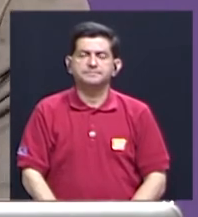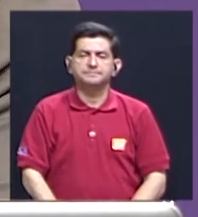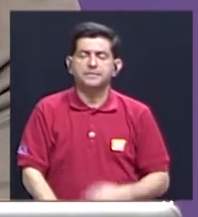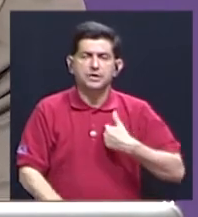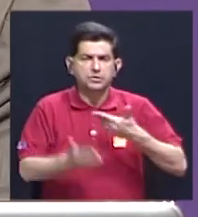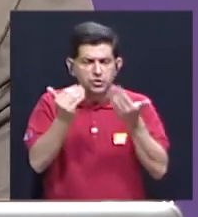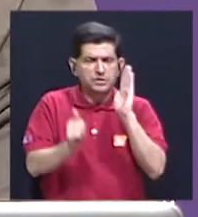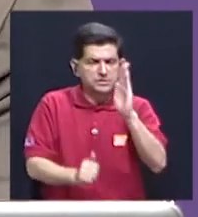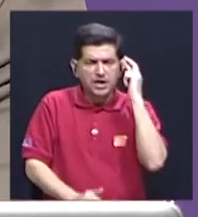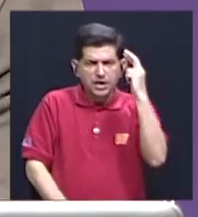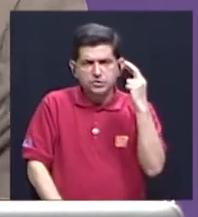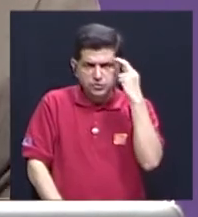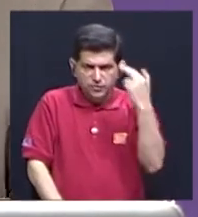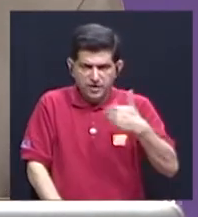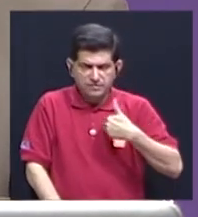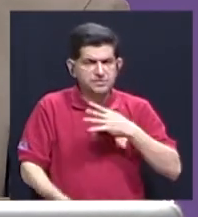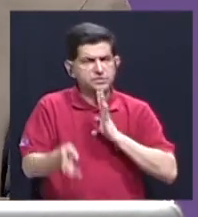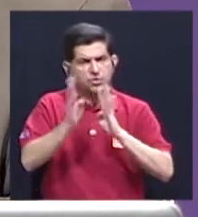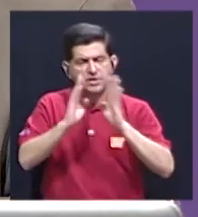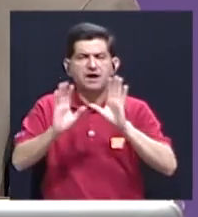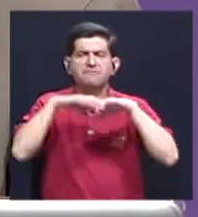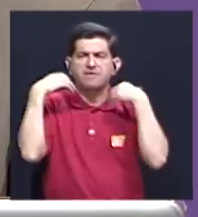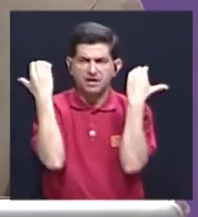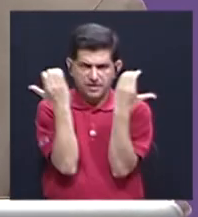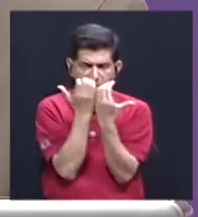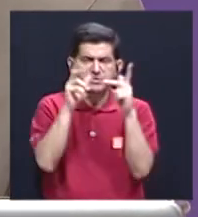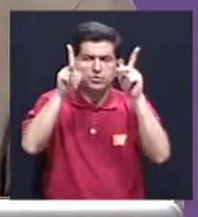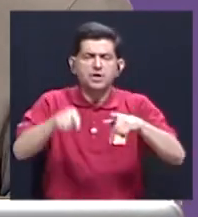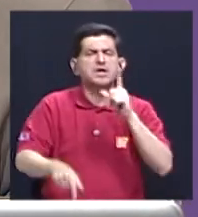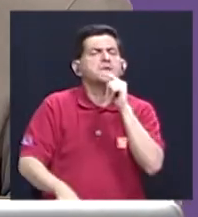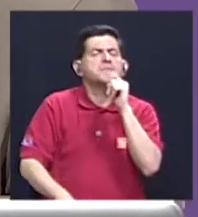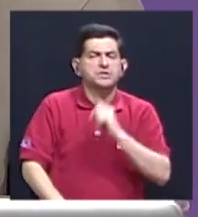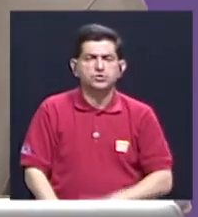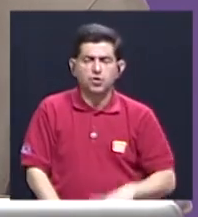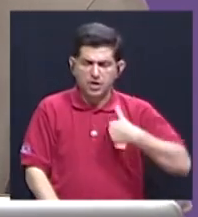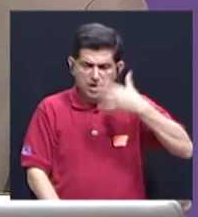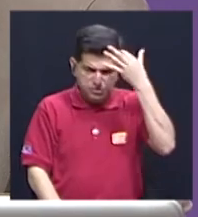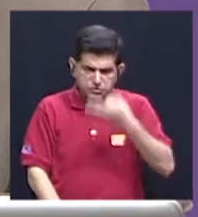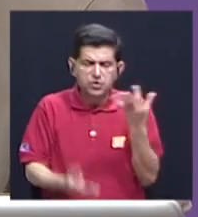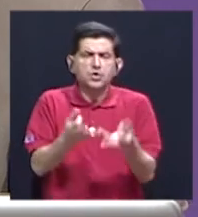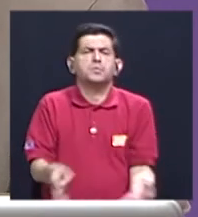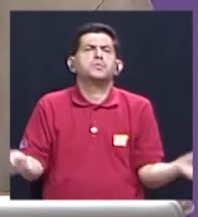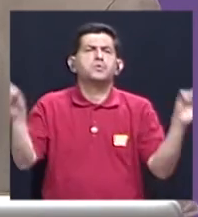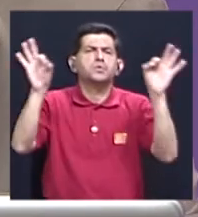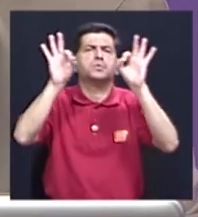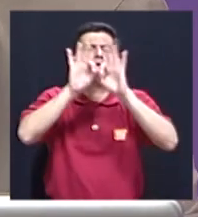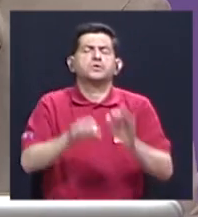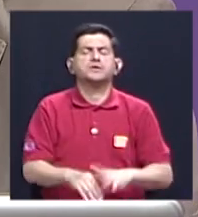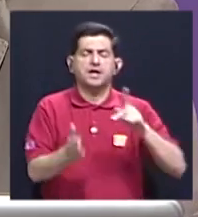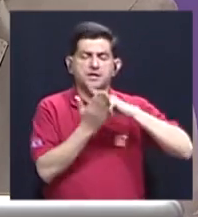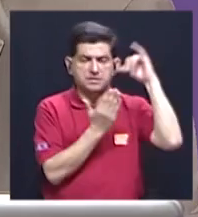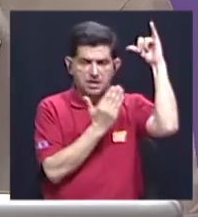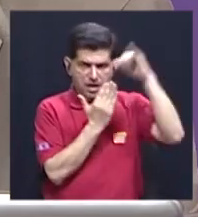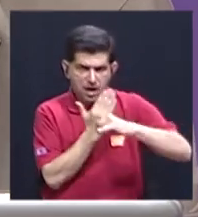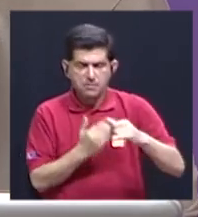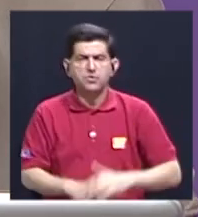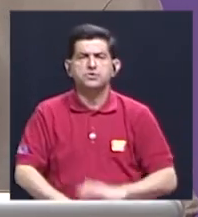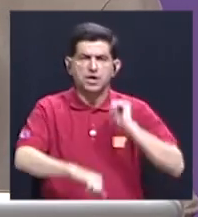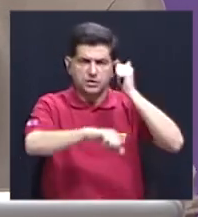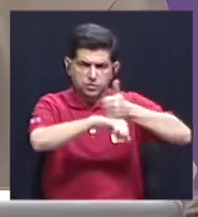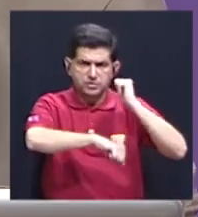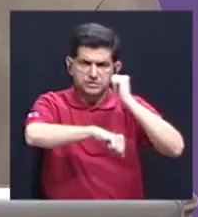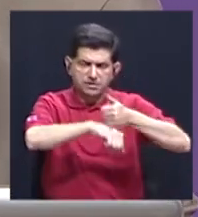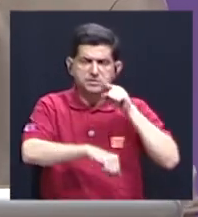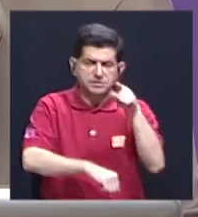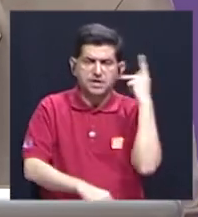Quisiera tener sus reflexiones al respecto y que hablemos un poquito de la comisión y quiénes van a estar, porque yo creo que es fundamental eso en el proyecto que se plantean